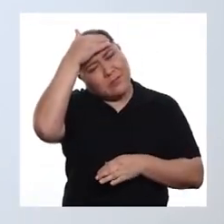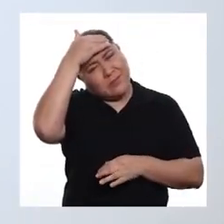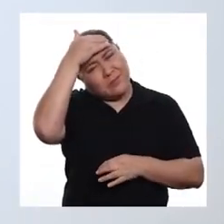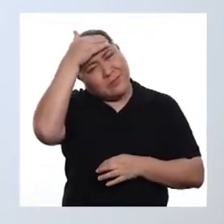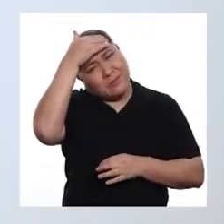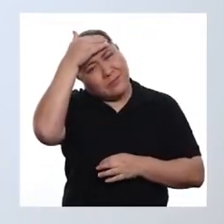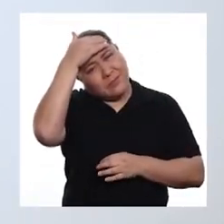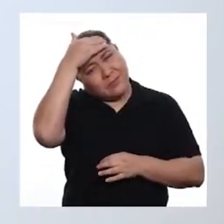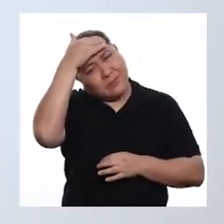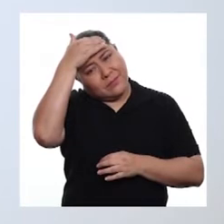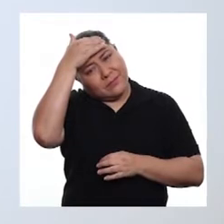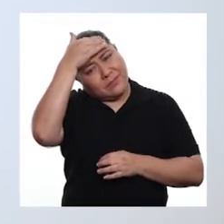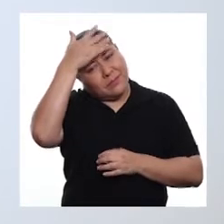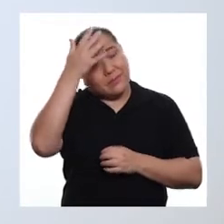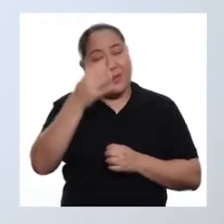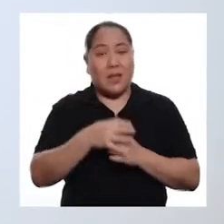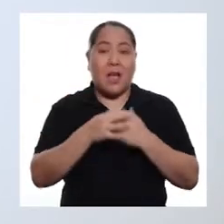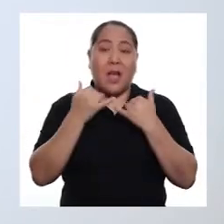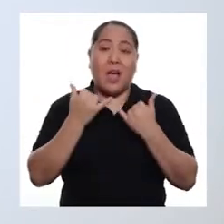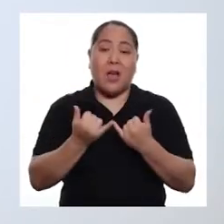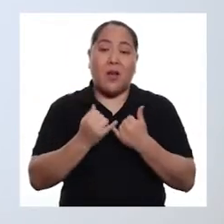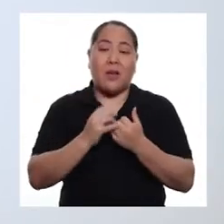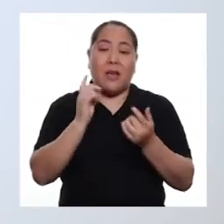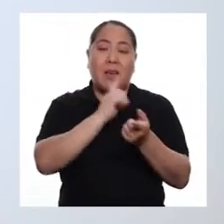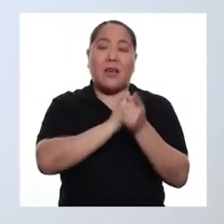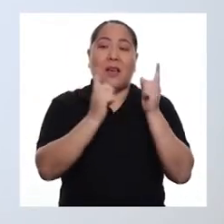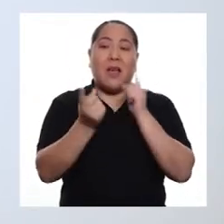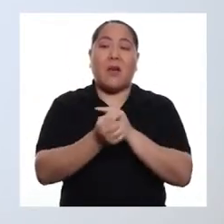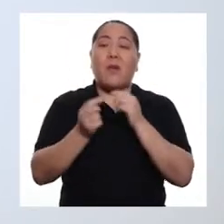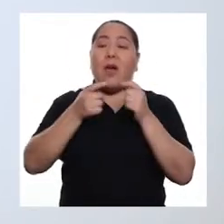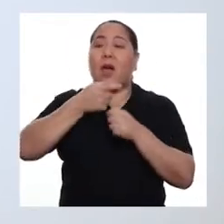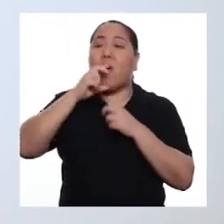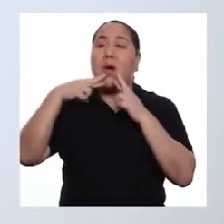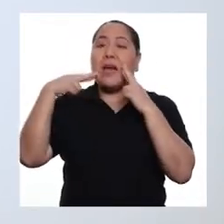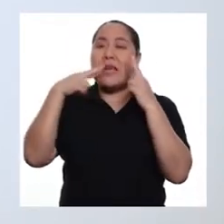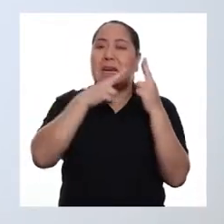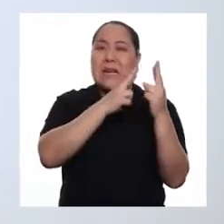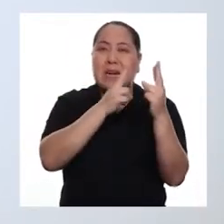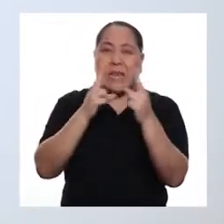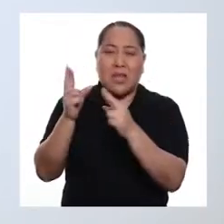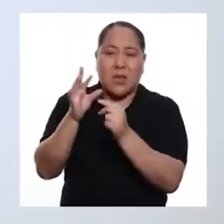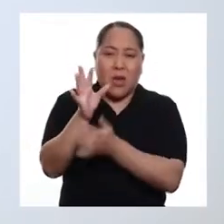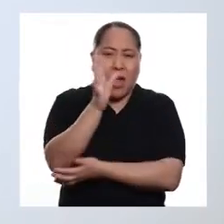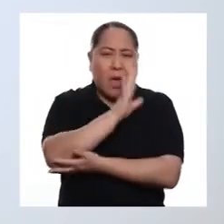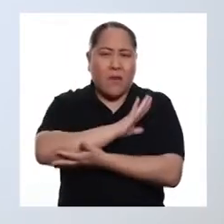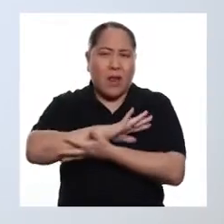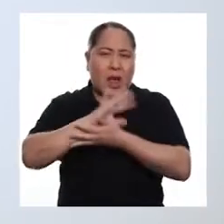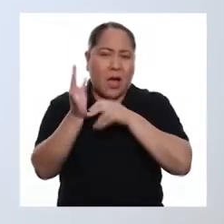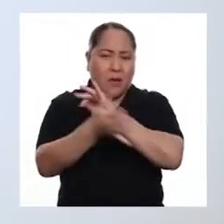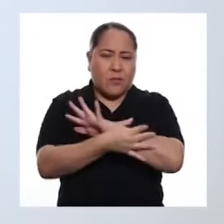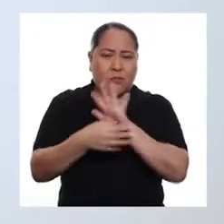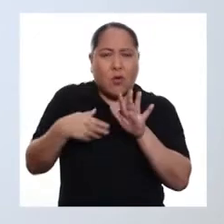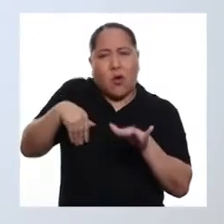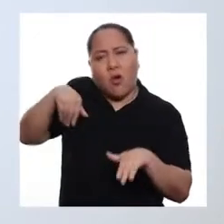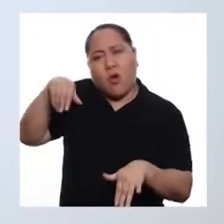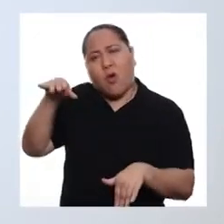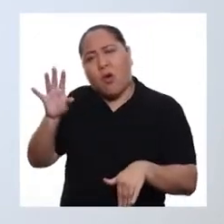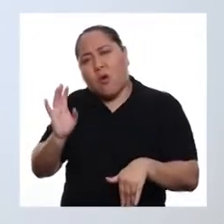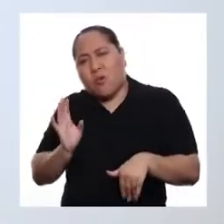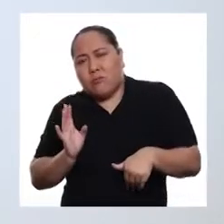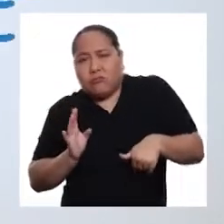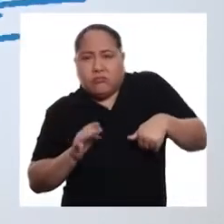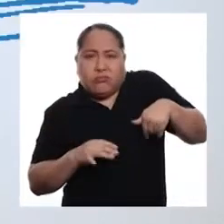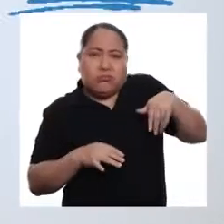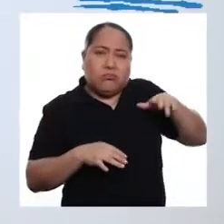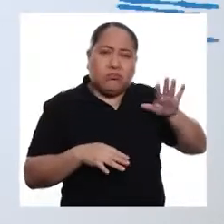Eso. Ahora nos convertimos en las aguas de un río. Y abrimos los brazos. Y ondeamos de un lado